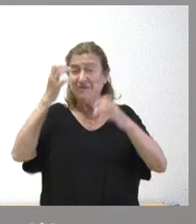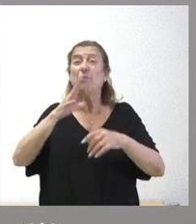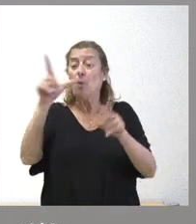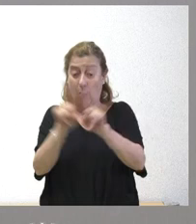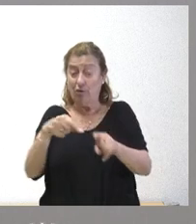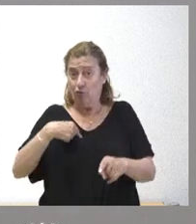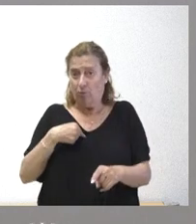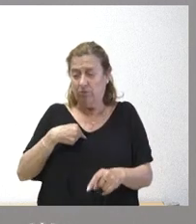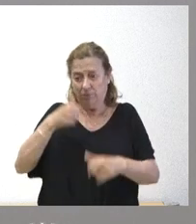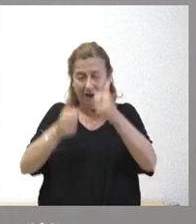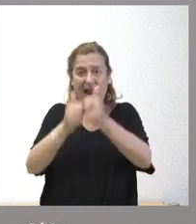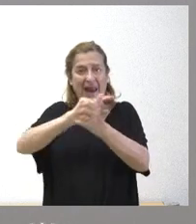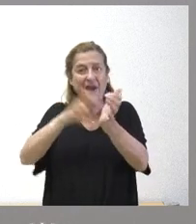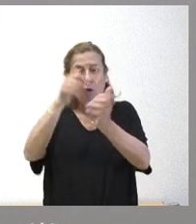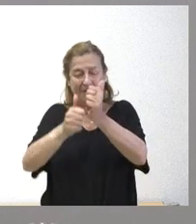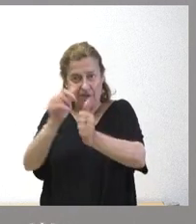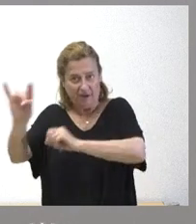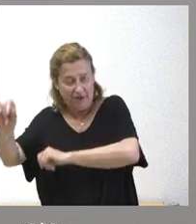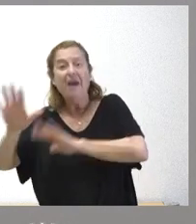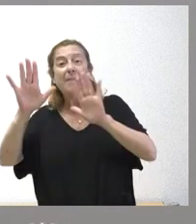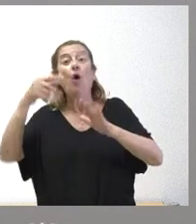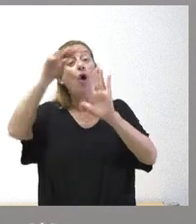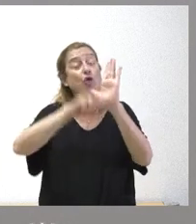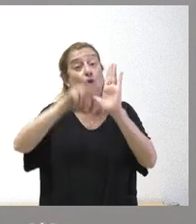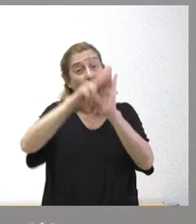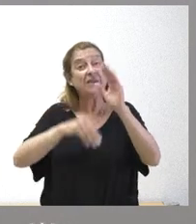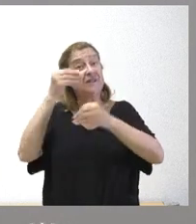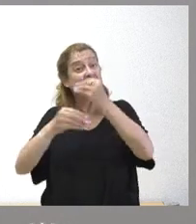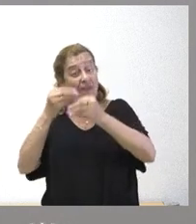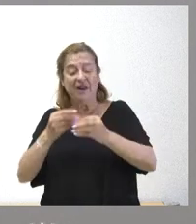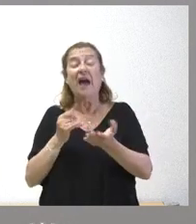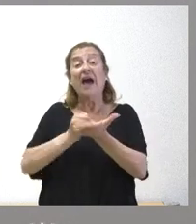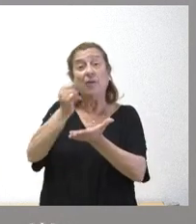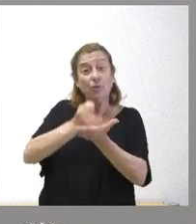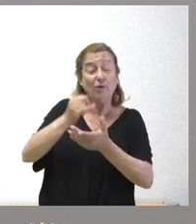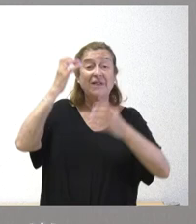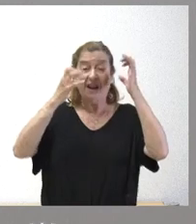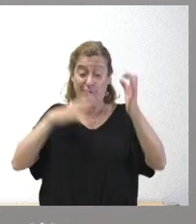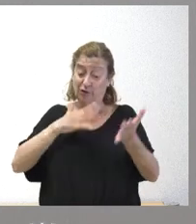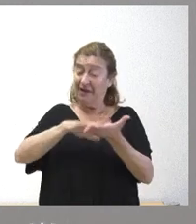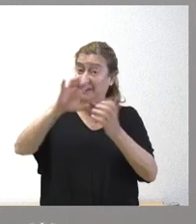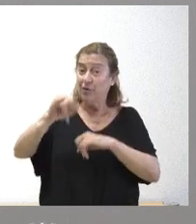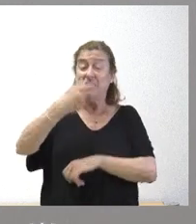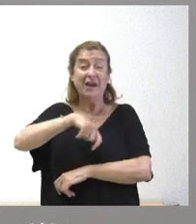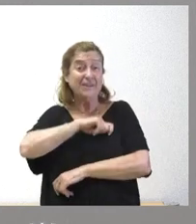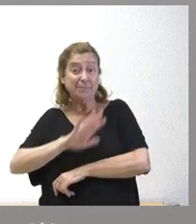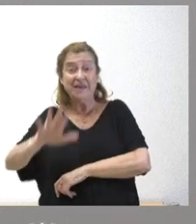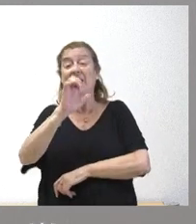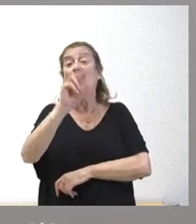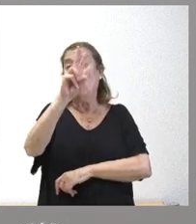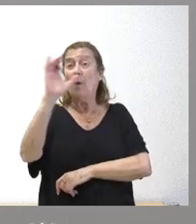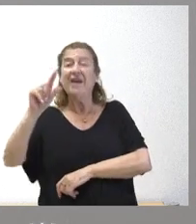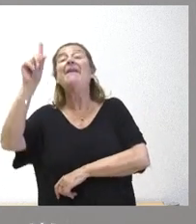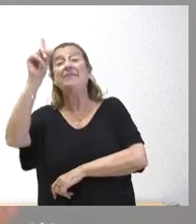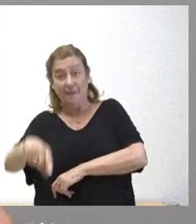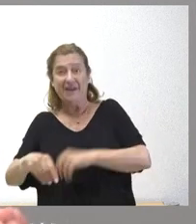partidarios de la libre competencia somos partidarios de que las normas que se aplican a los agricultores y ganaderos de Castilla y León y de España y de la Unión Europea también